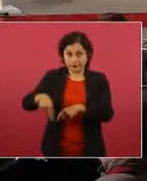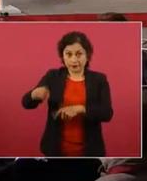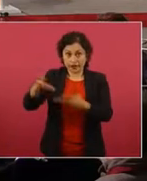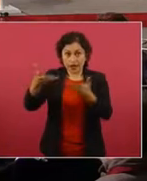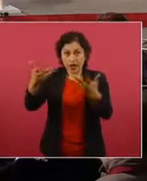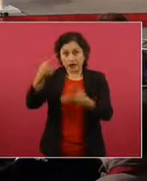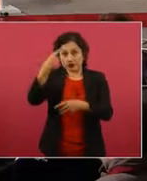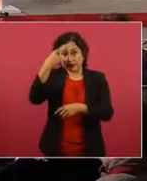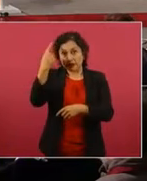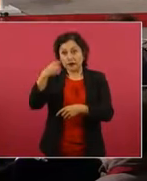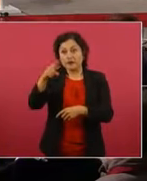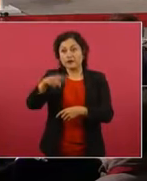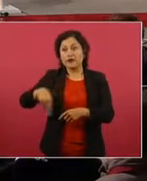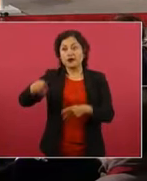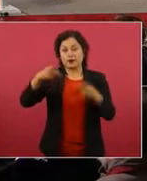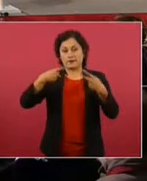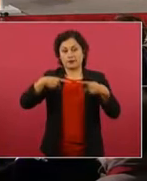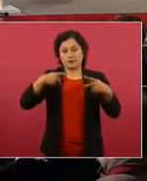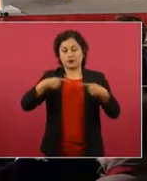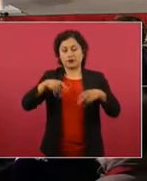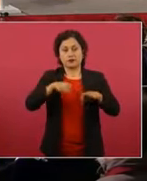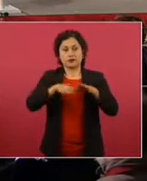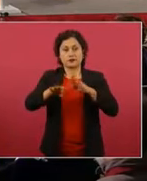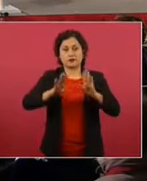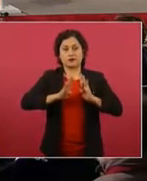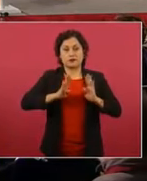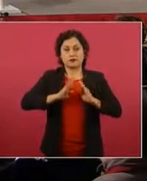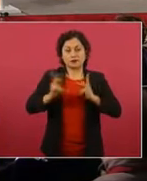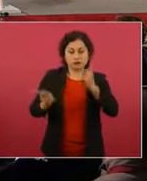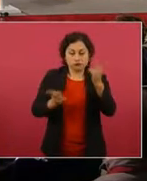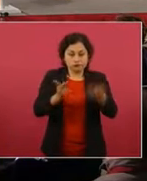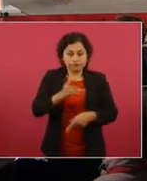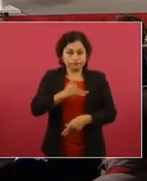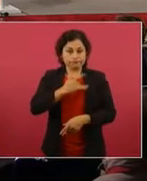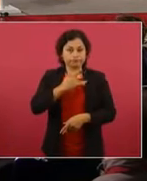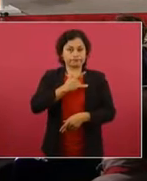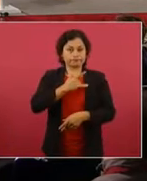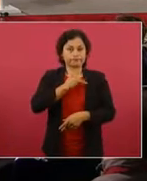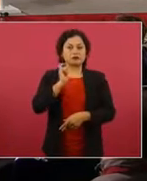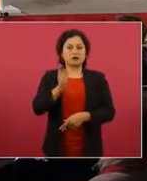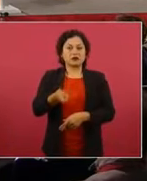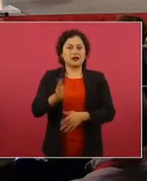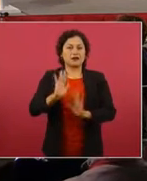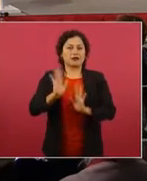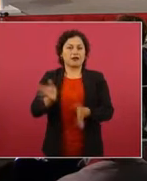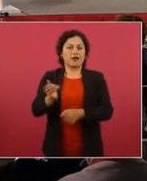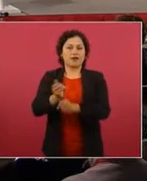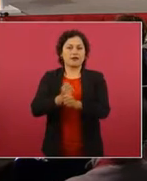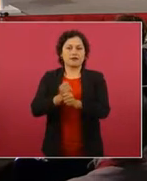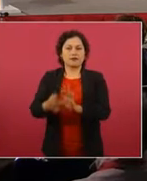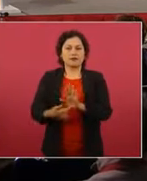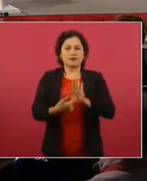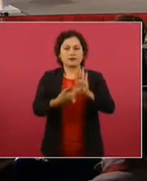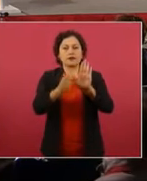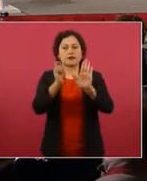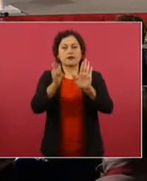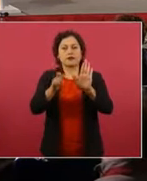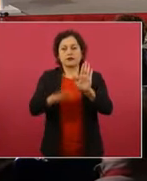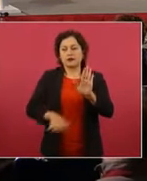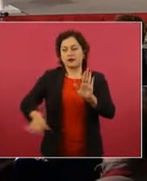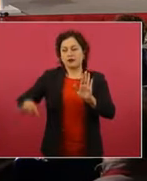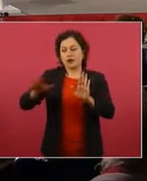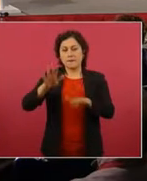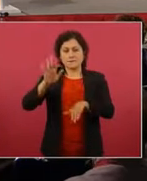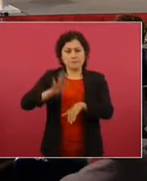percepción del personal militar hacia la institución demuestran que aún con el incremento de actividades y